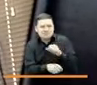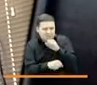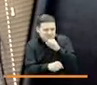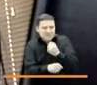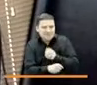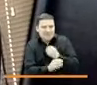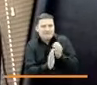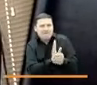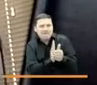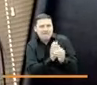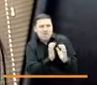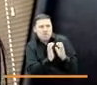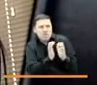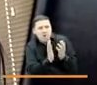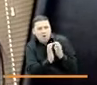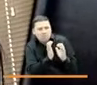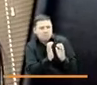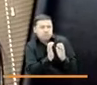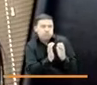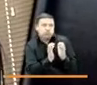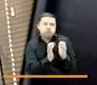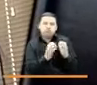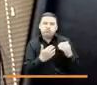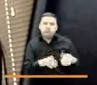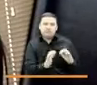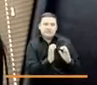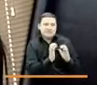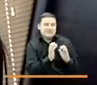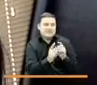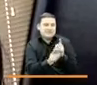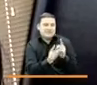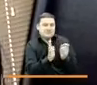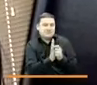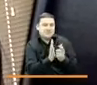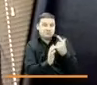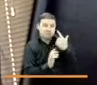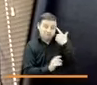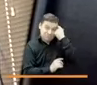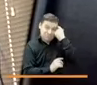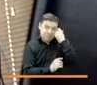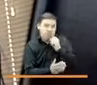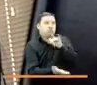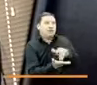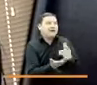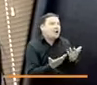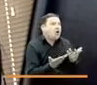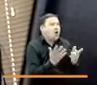habilidades de comunicación, porque fue un reto grandísimo la llegada allá.